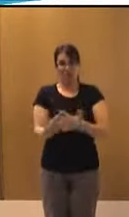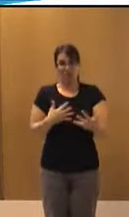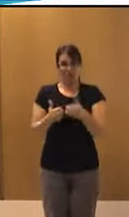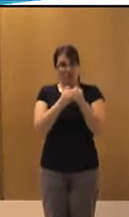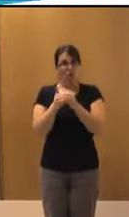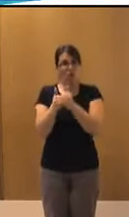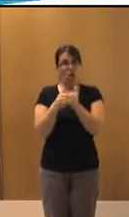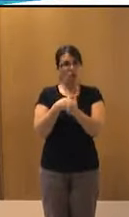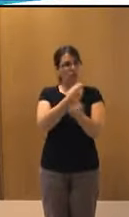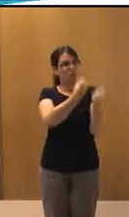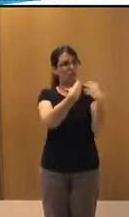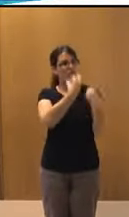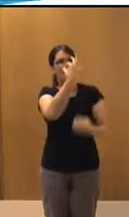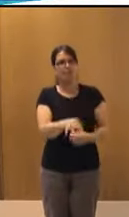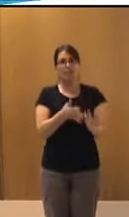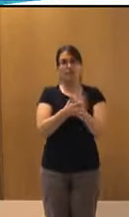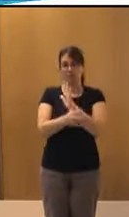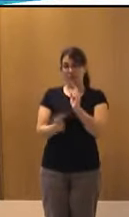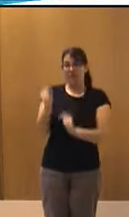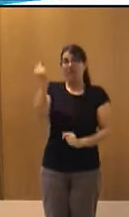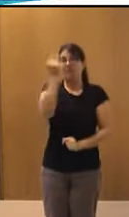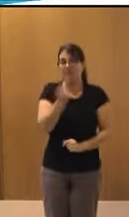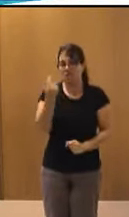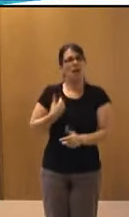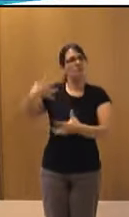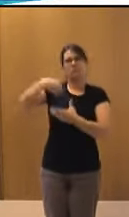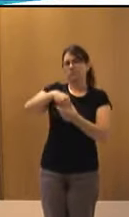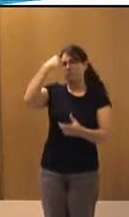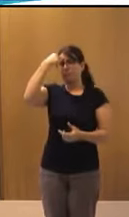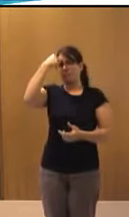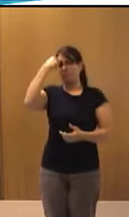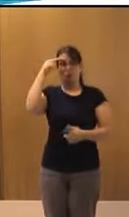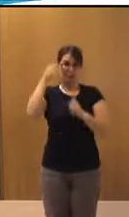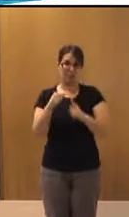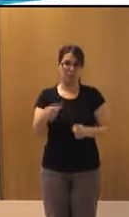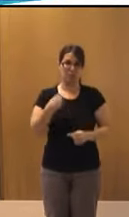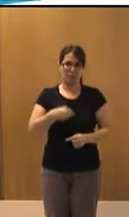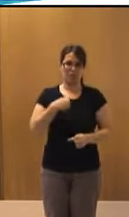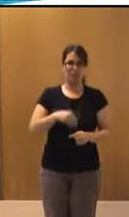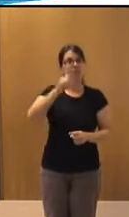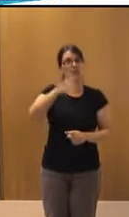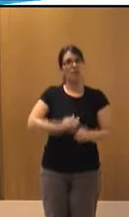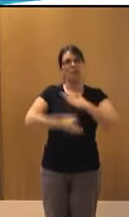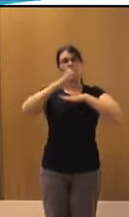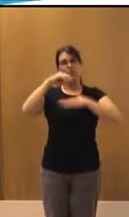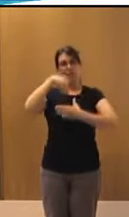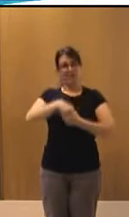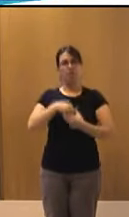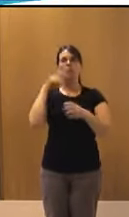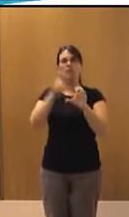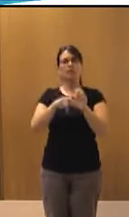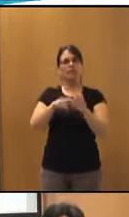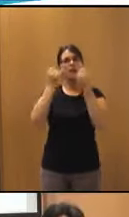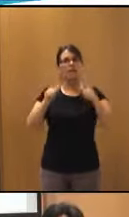puedan incorporarla en sus desarrollos desde el principio, que ese es el objetivo. Por otra parte, también en el CEAPAS participamos en